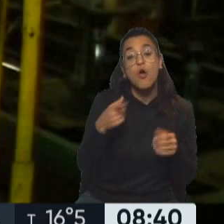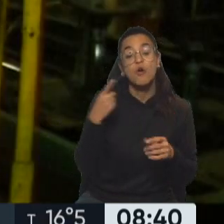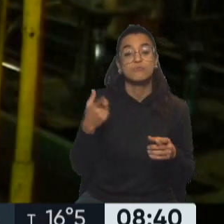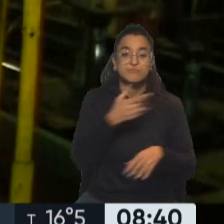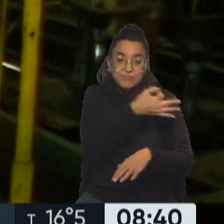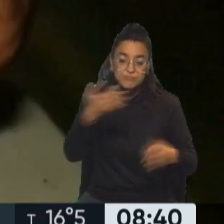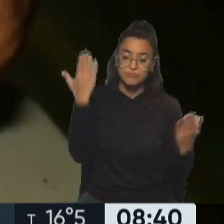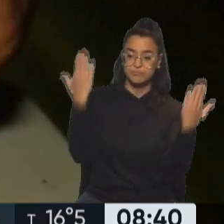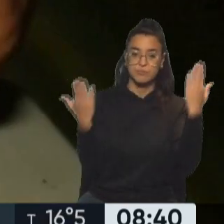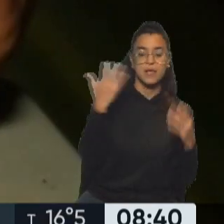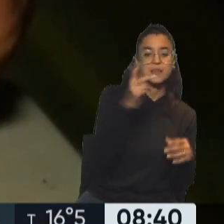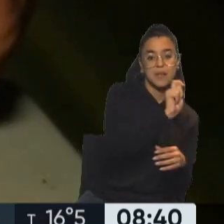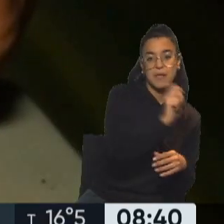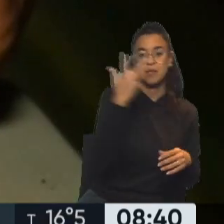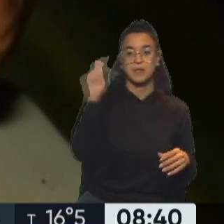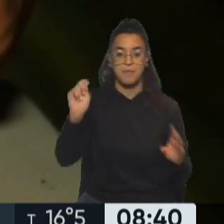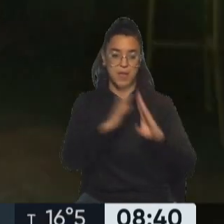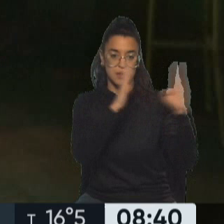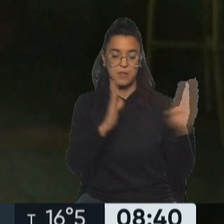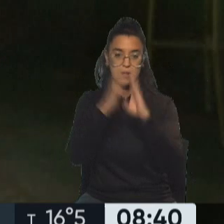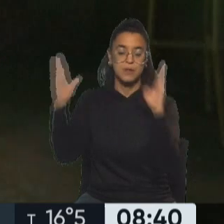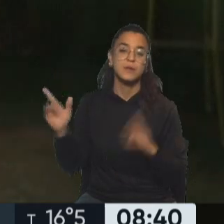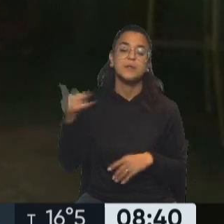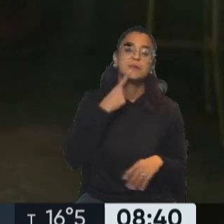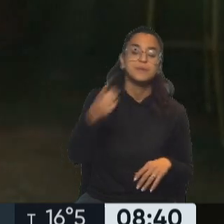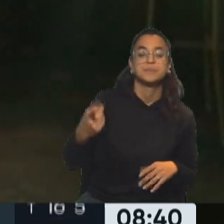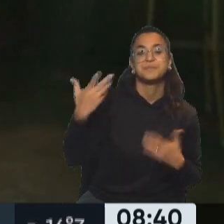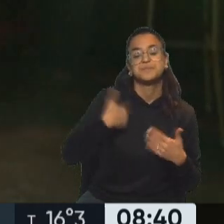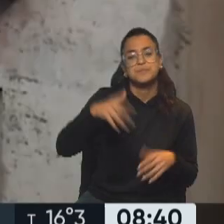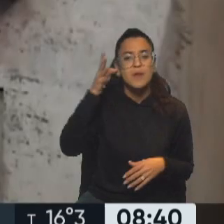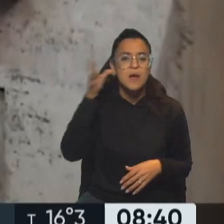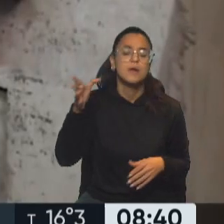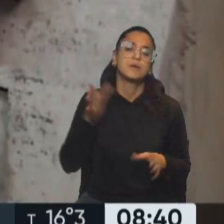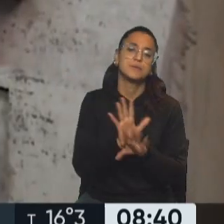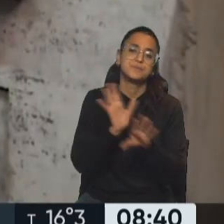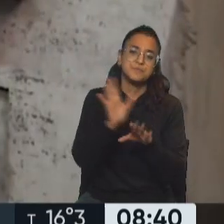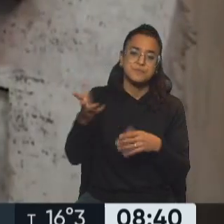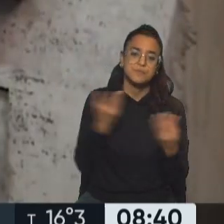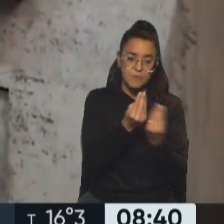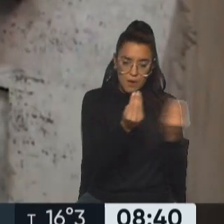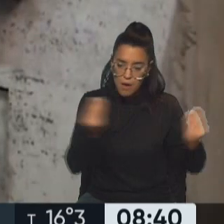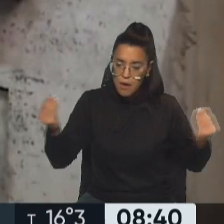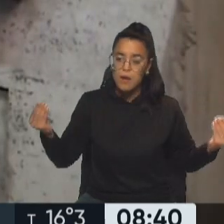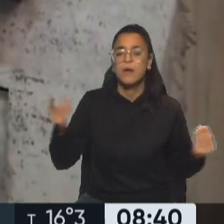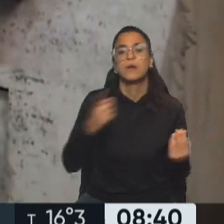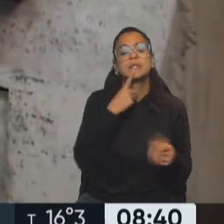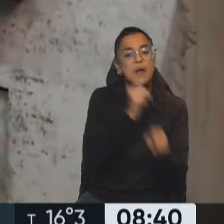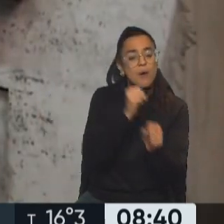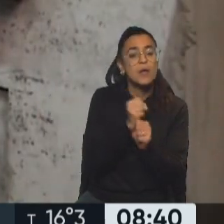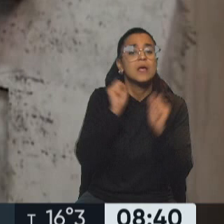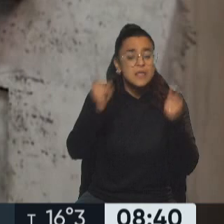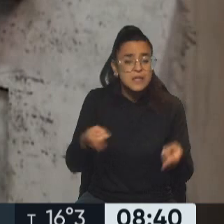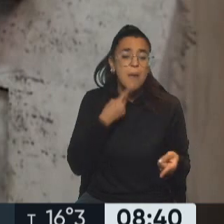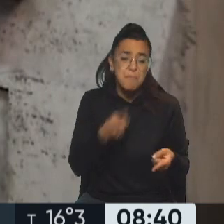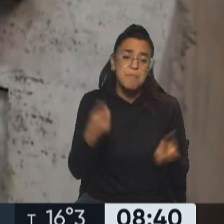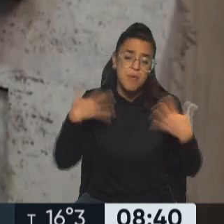trimestre con trimestre. Y otro dato con respecto a lo que es la sobreocupación, sí, o los trabajadores demandantes, que también tiene una